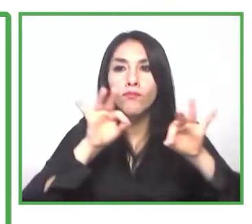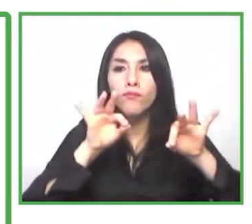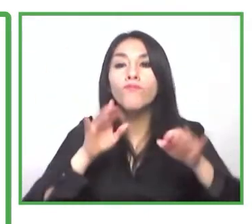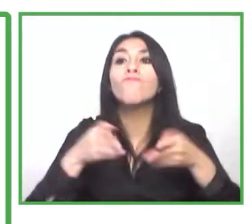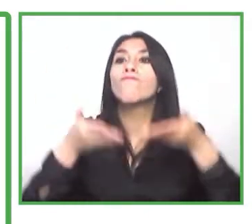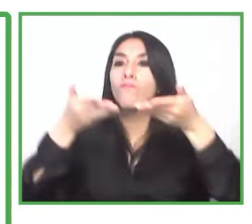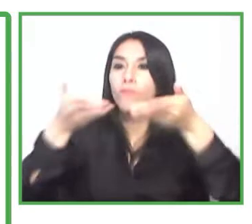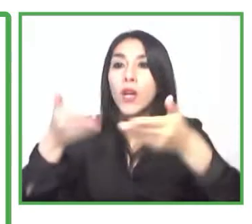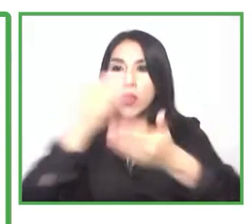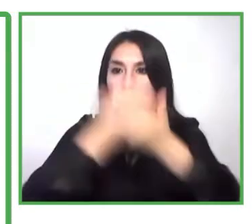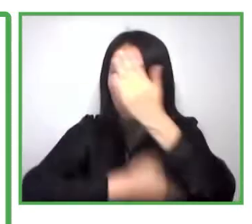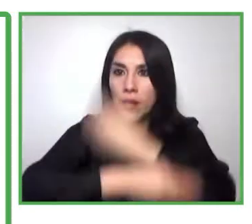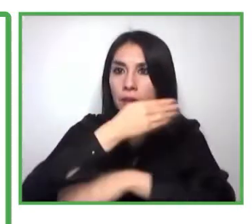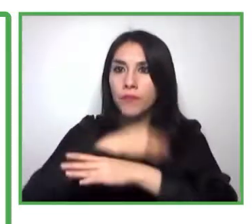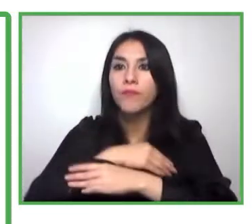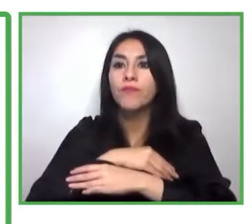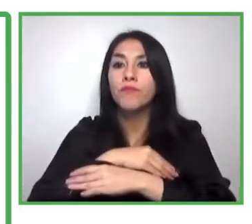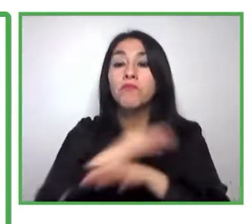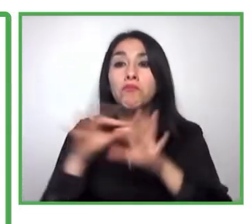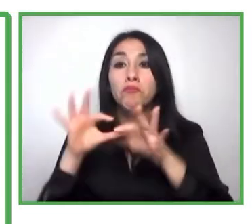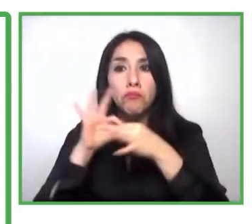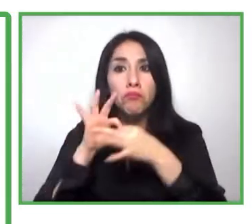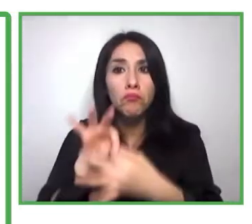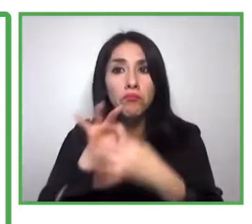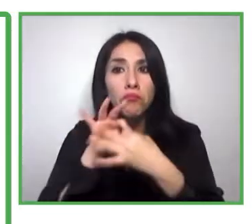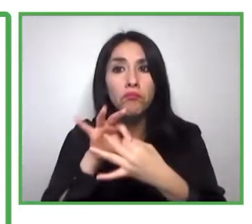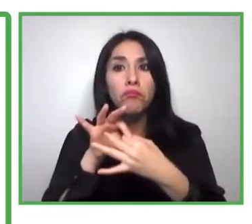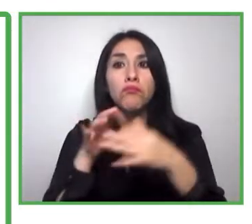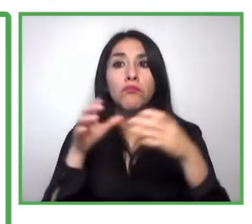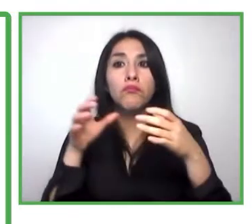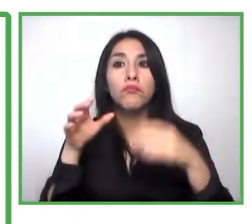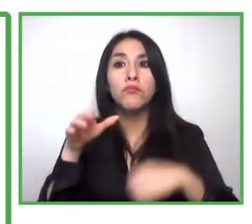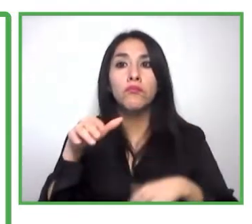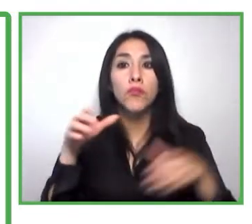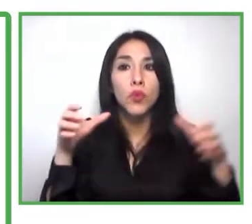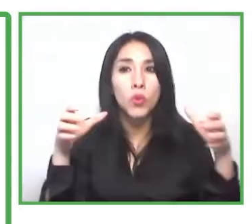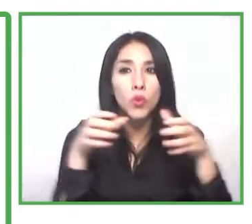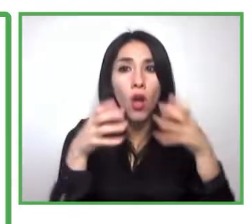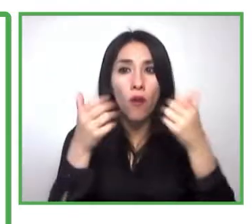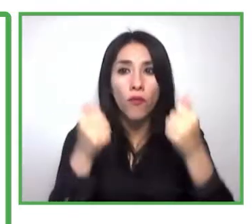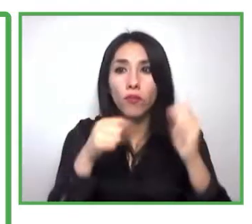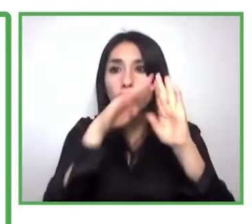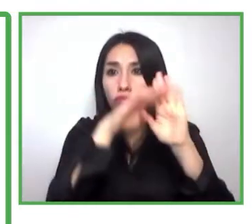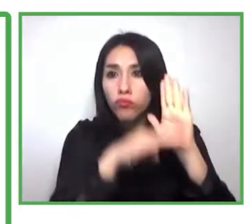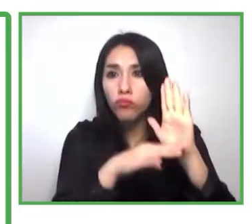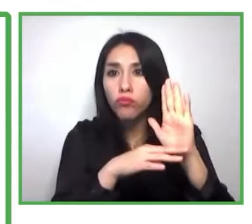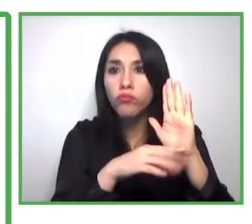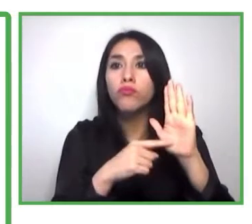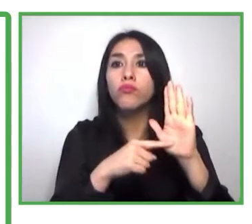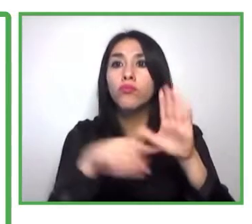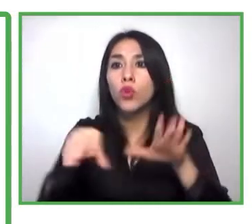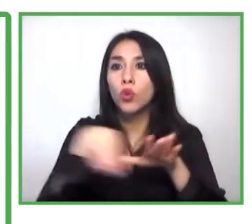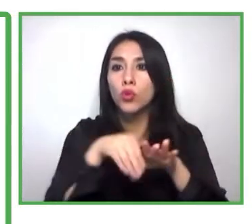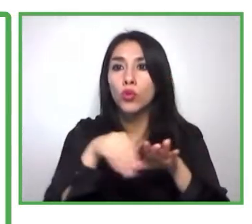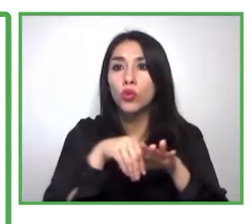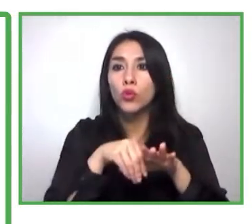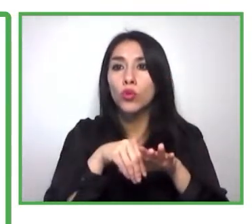organizaciones donde están las personas con discapacidad, donde participan. Y acá viene desde